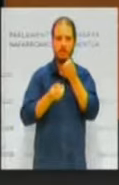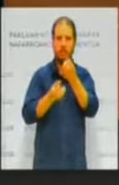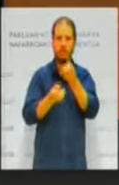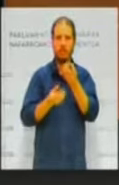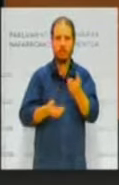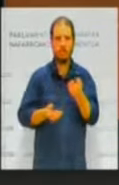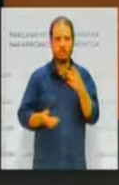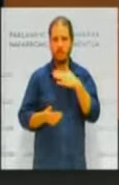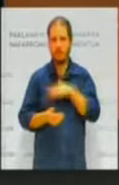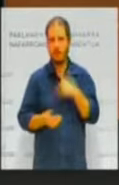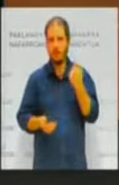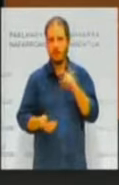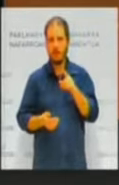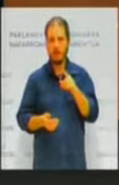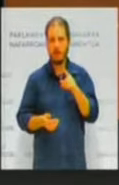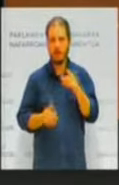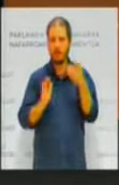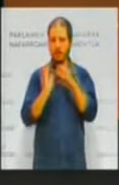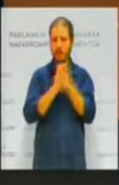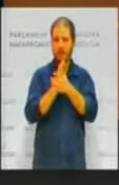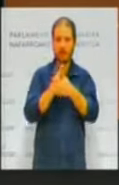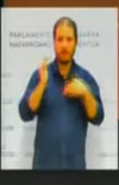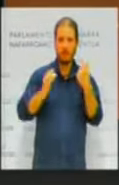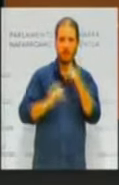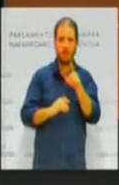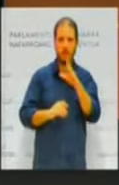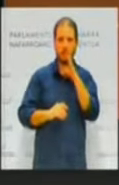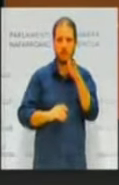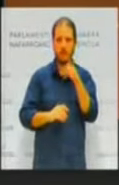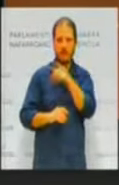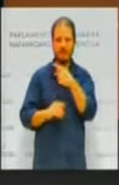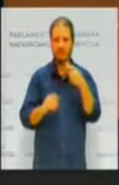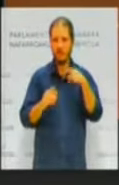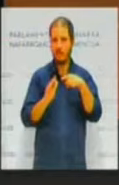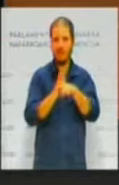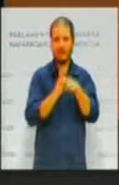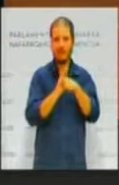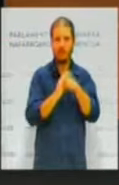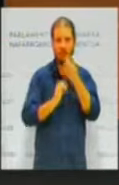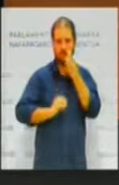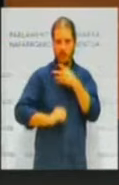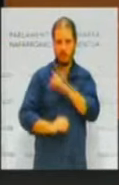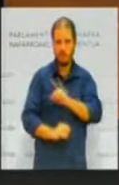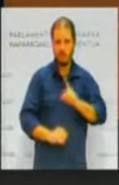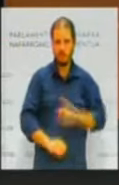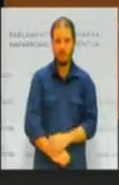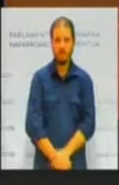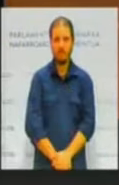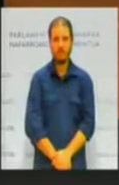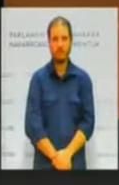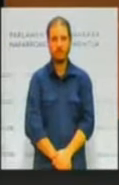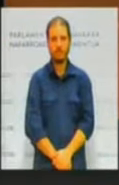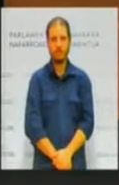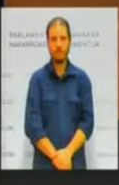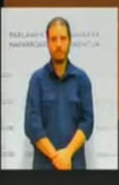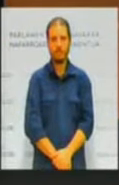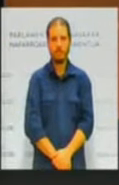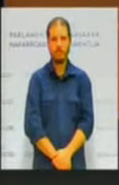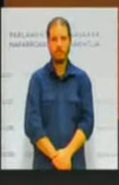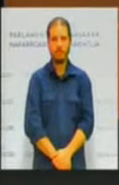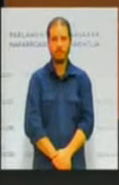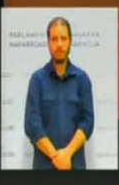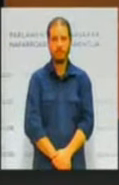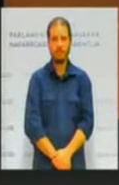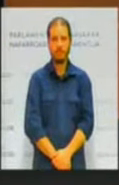porque es normal que prefiera que su mala gestión no la conozca ningún ciudadano. Pero efectivamente eso vemos